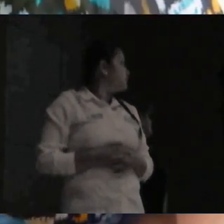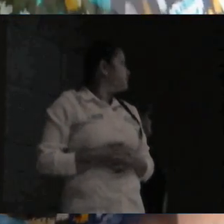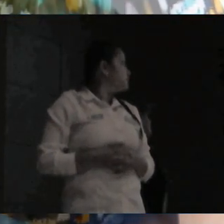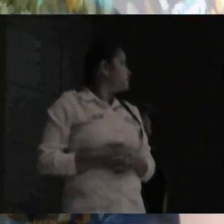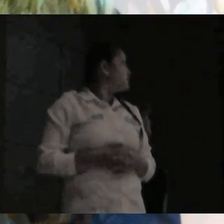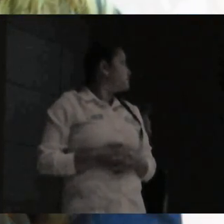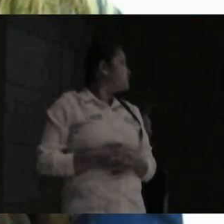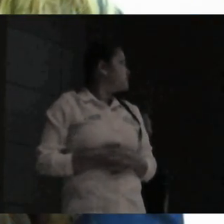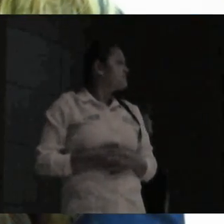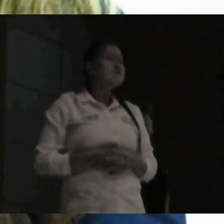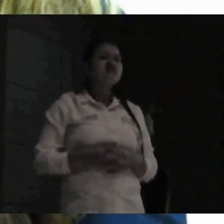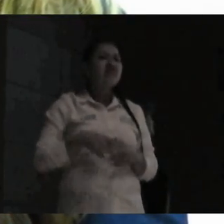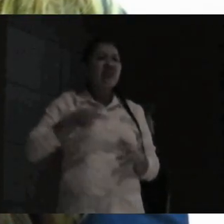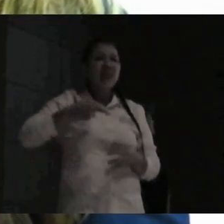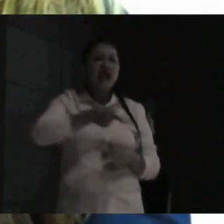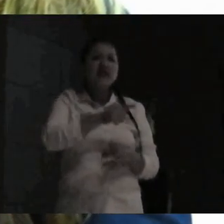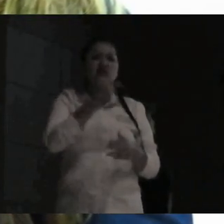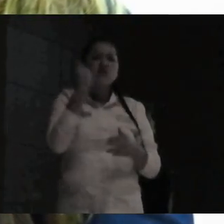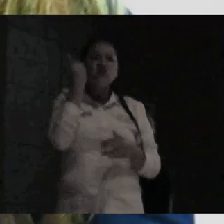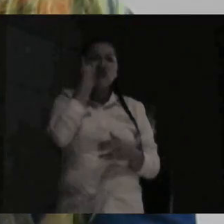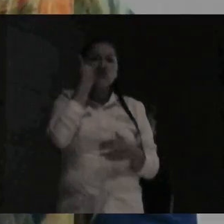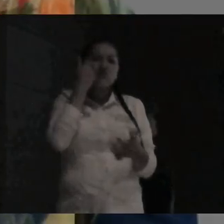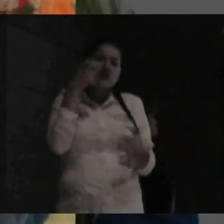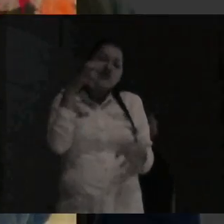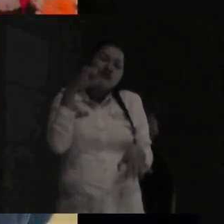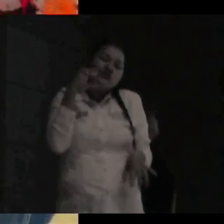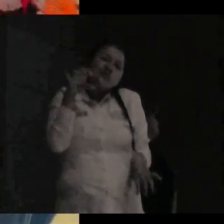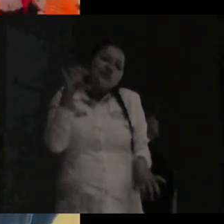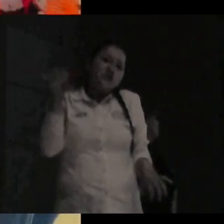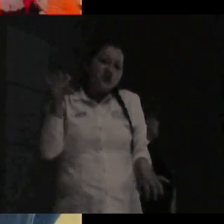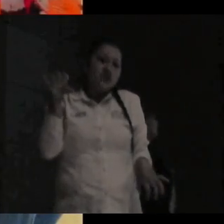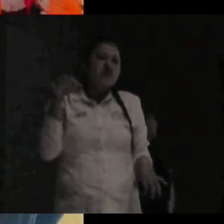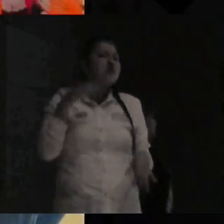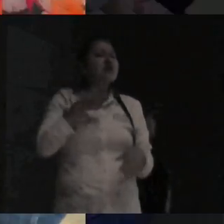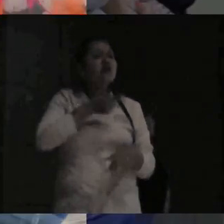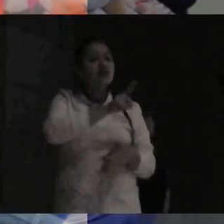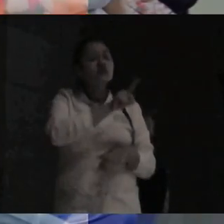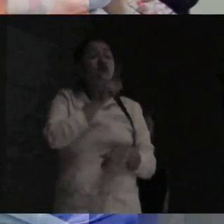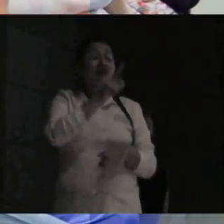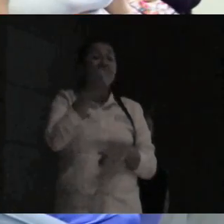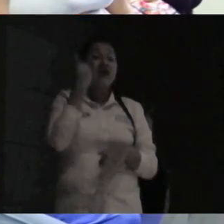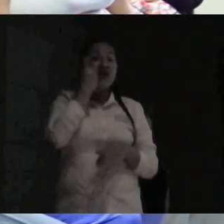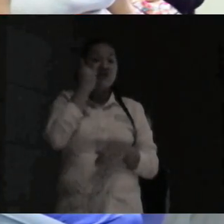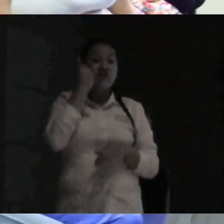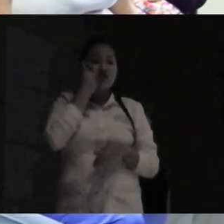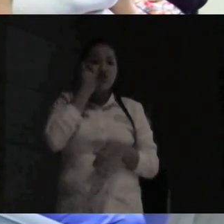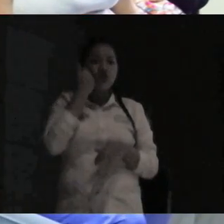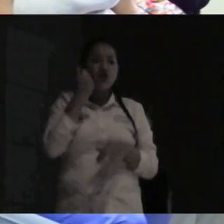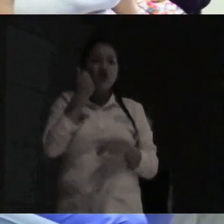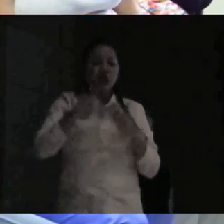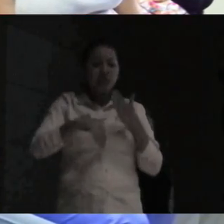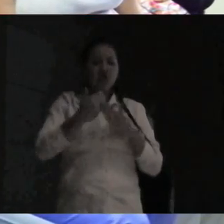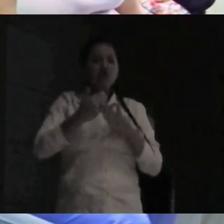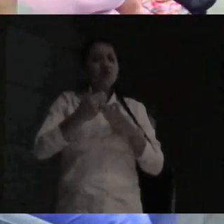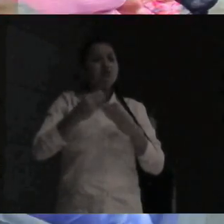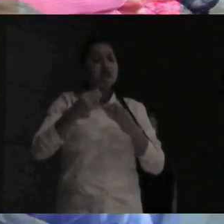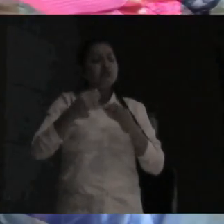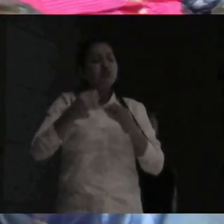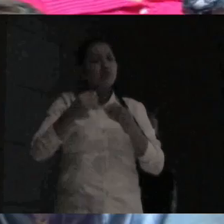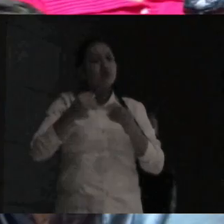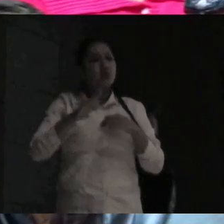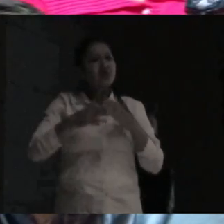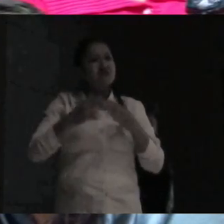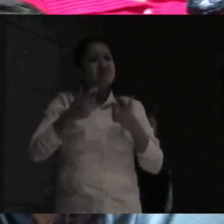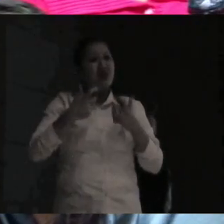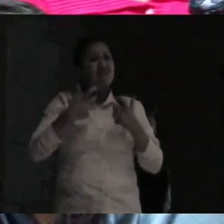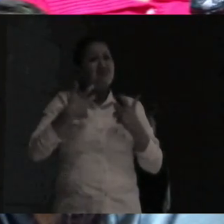¿Qué es la esclerosis lateral amiotrófica? Es una enfermedad progresiva en la cual los músculos del paciente se debilitan y